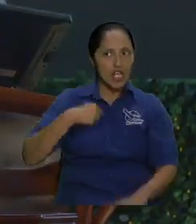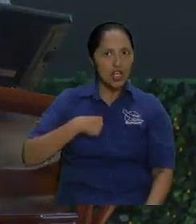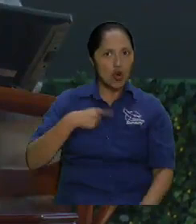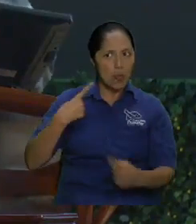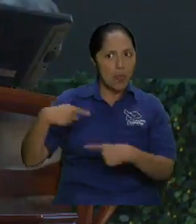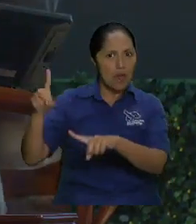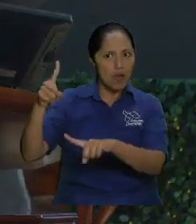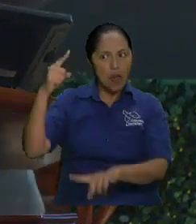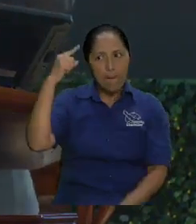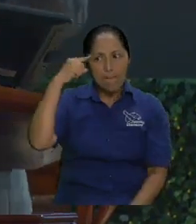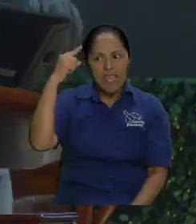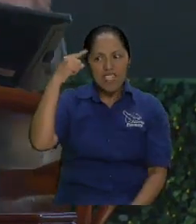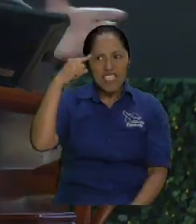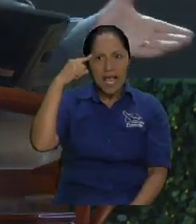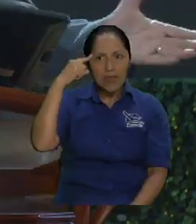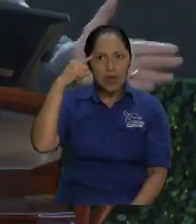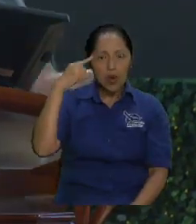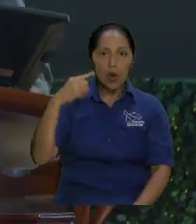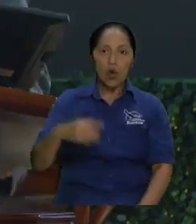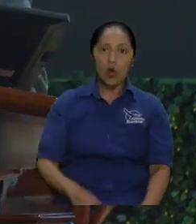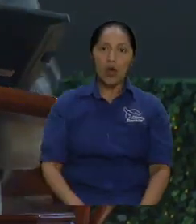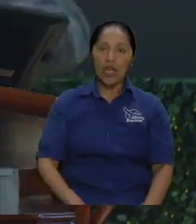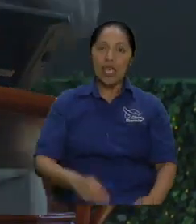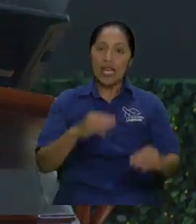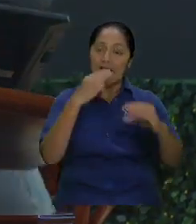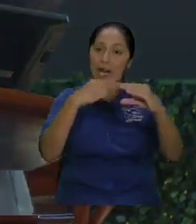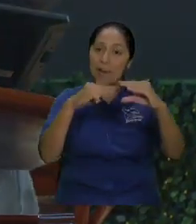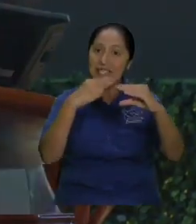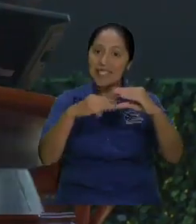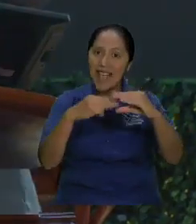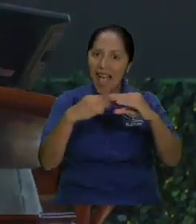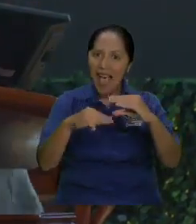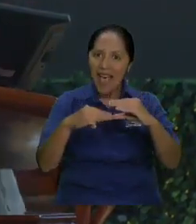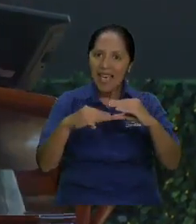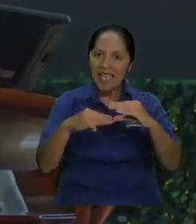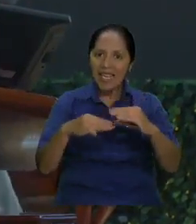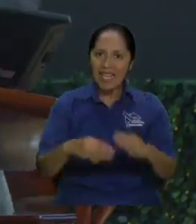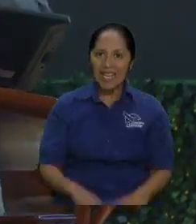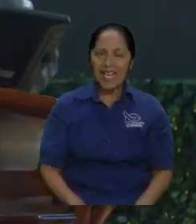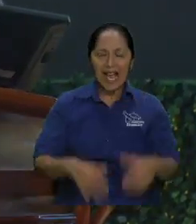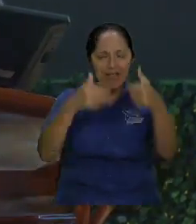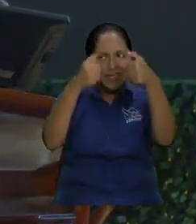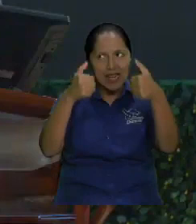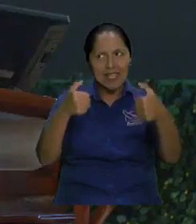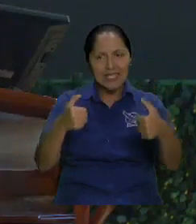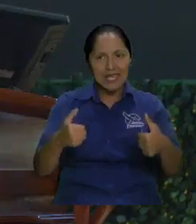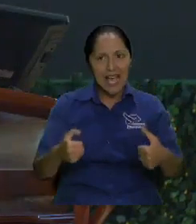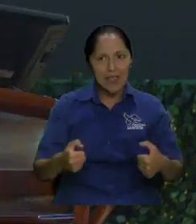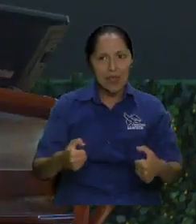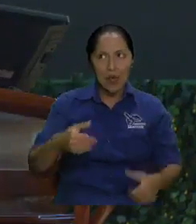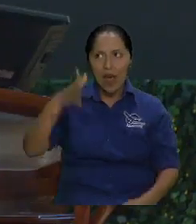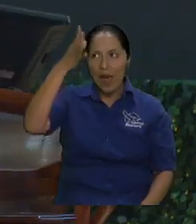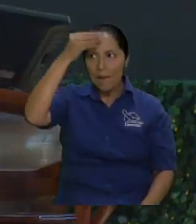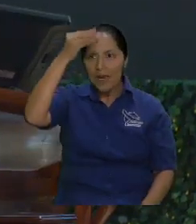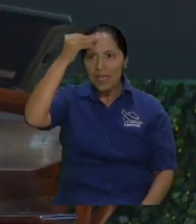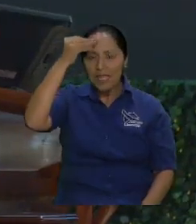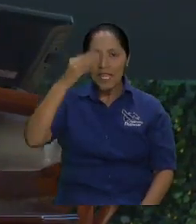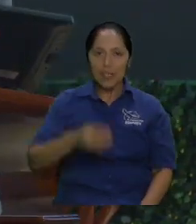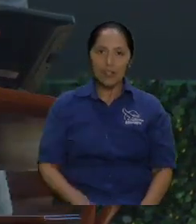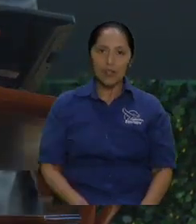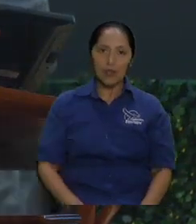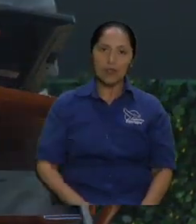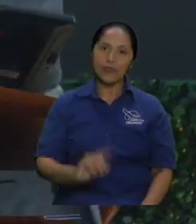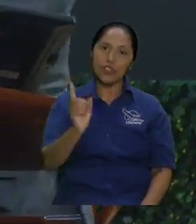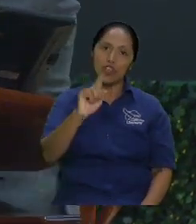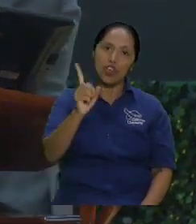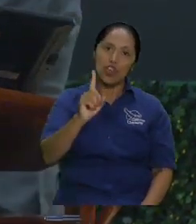versículo ah hermano sigue uno pensando meditando híjole que bonito no como cuando usted va a dar una sulica al